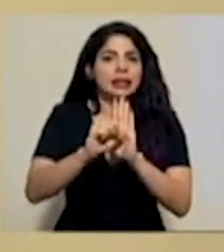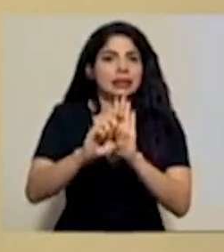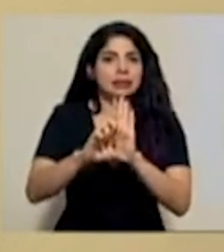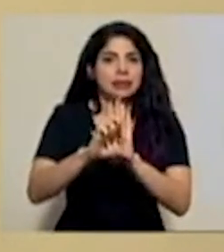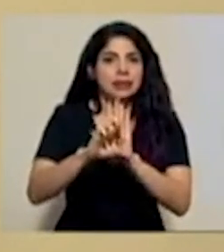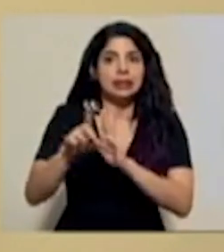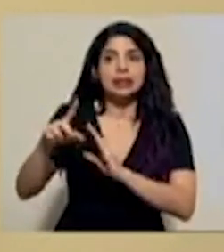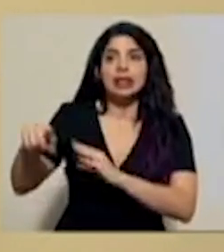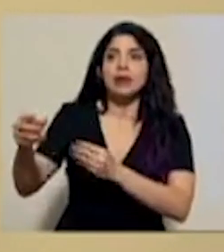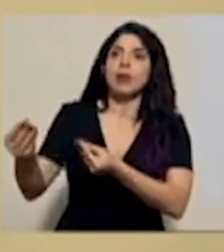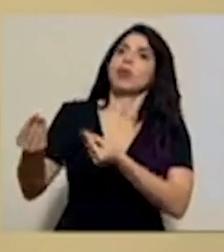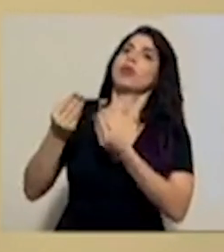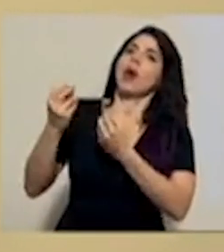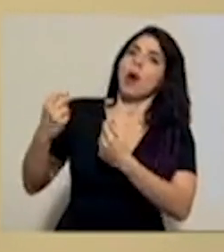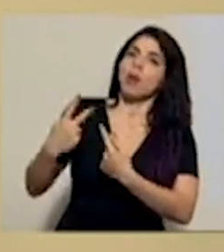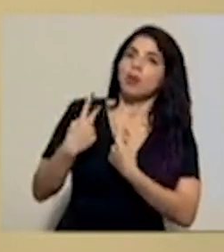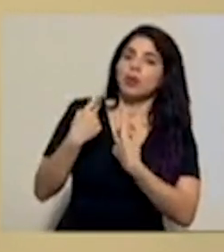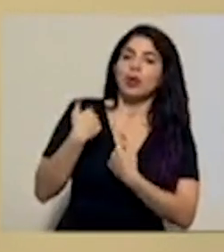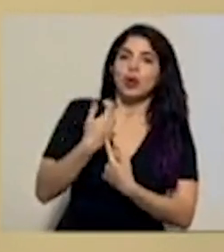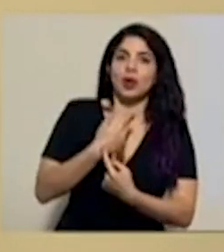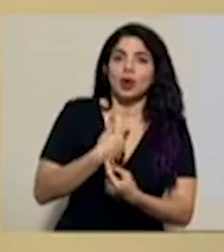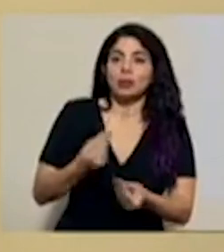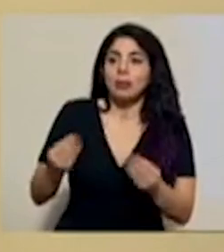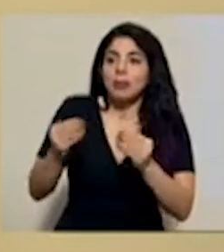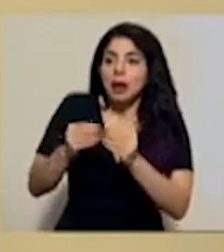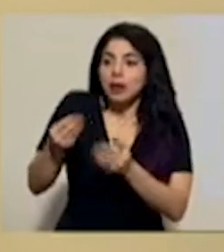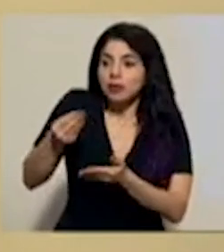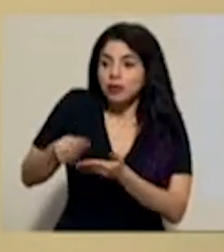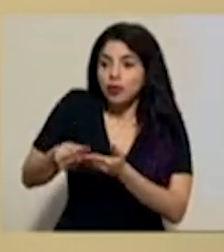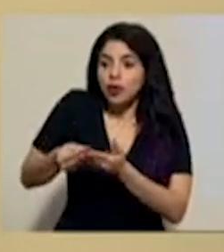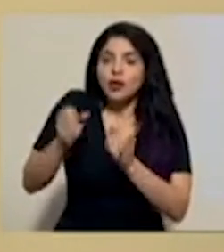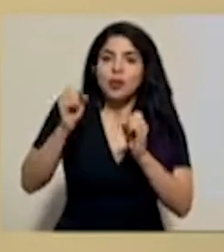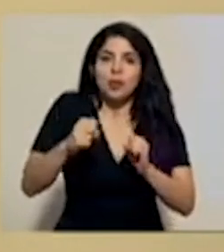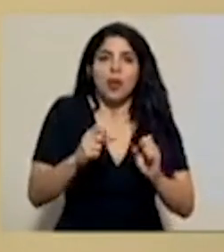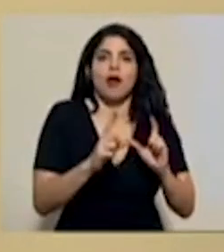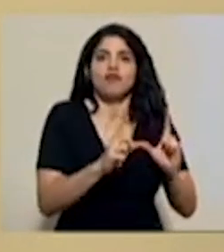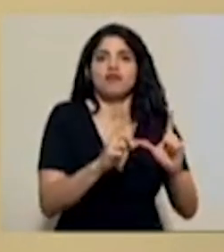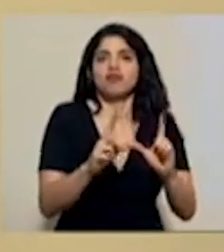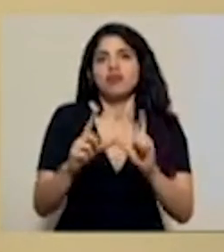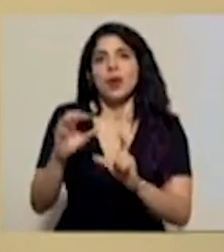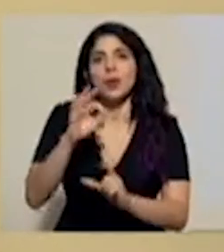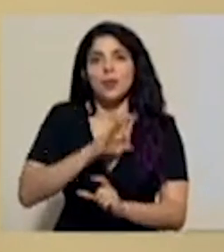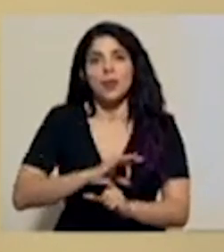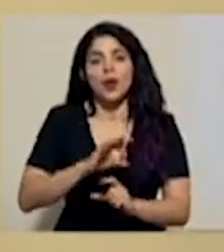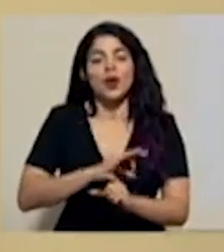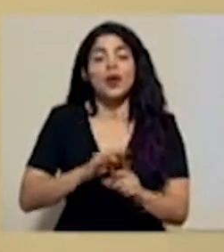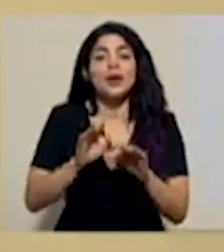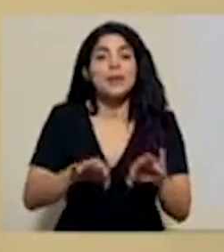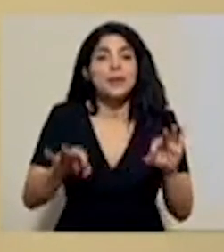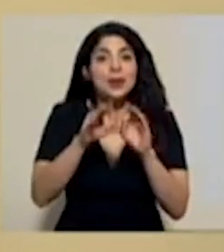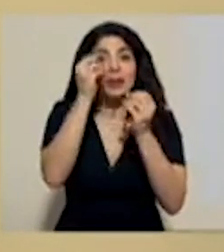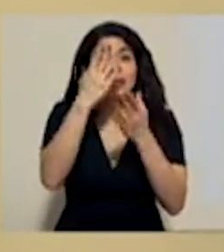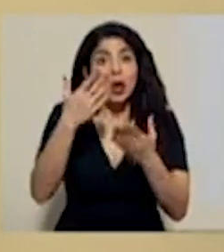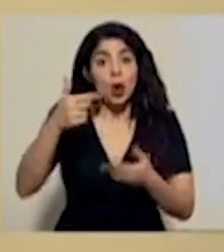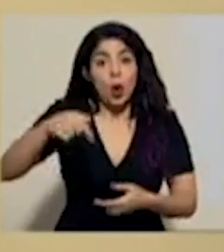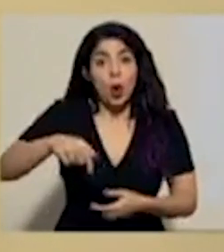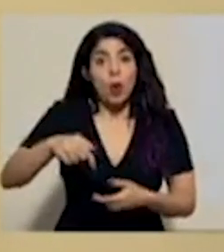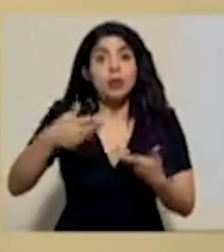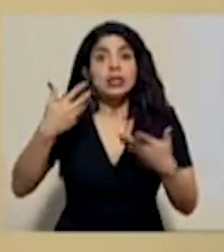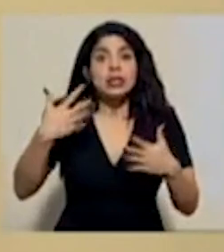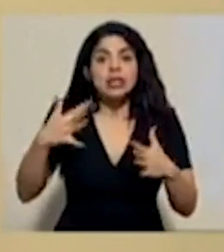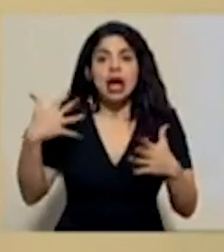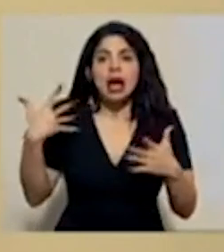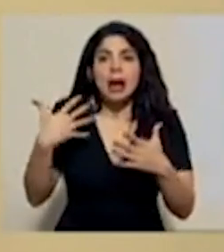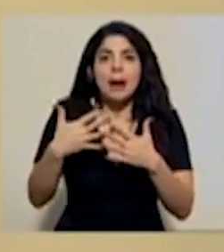que nos permitió contar con nuevos recursos para la asignación de bonos, es importante indicar que ya al día de hoy llevamos